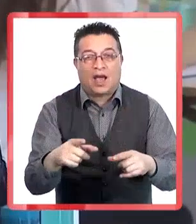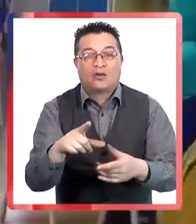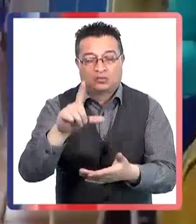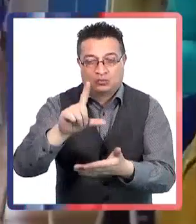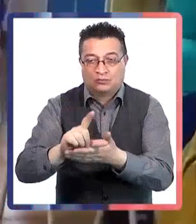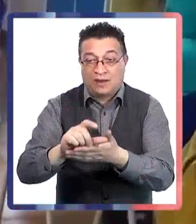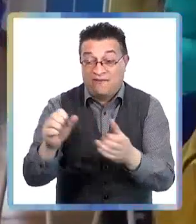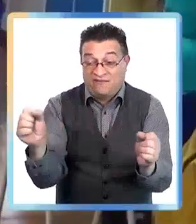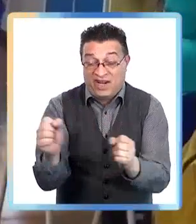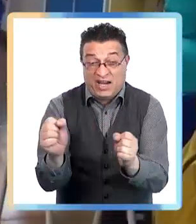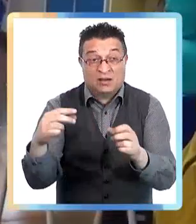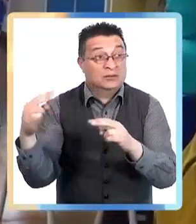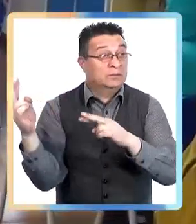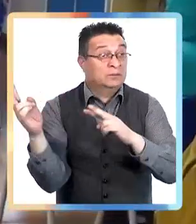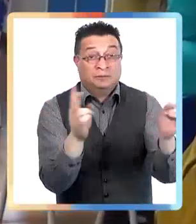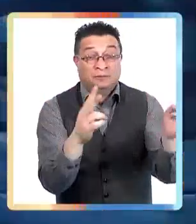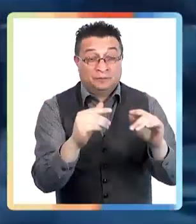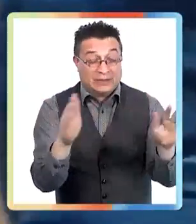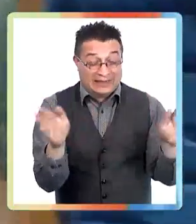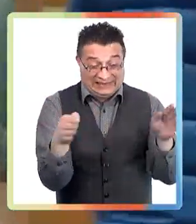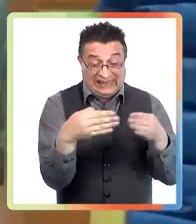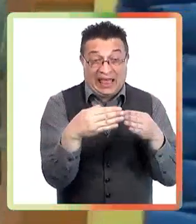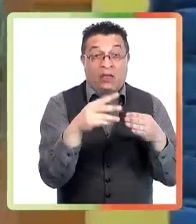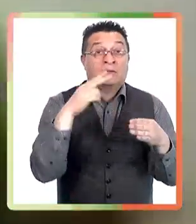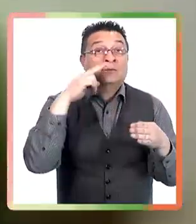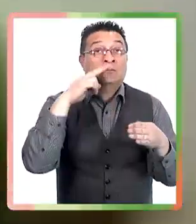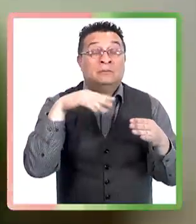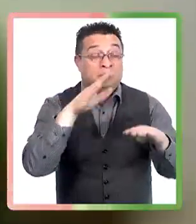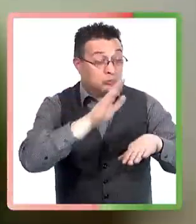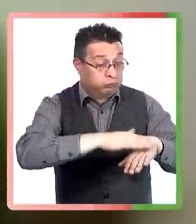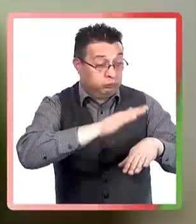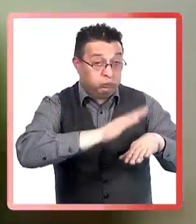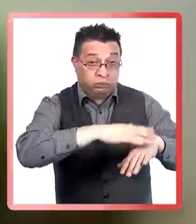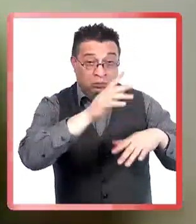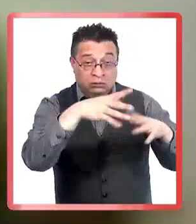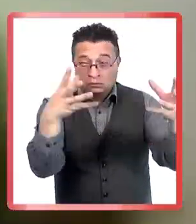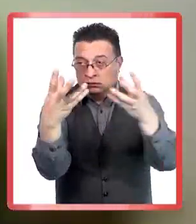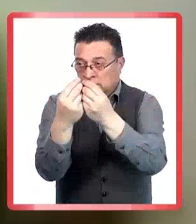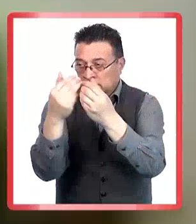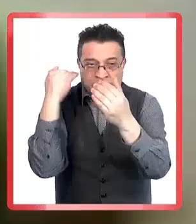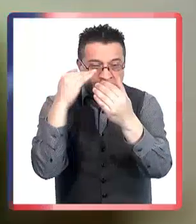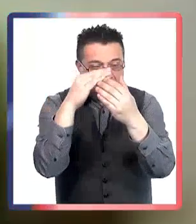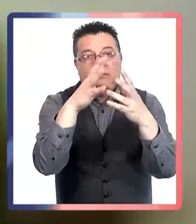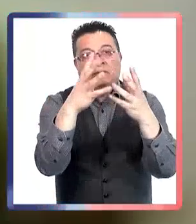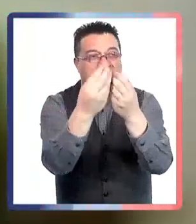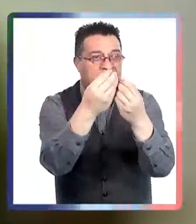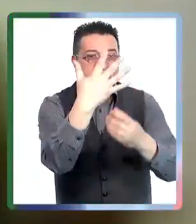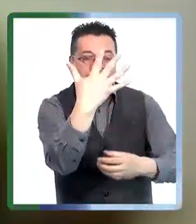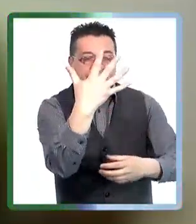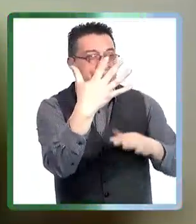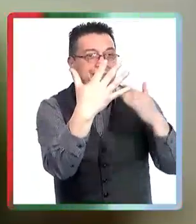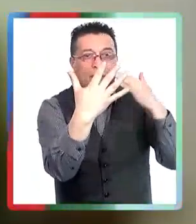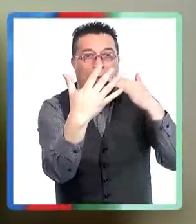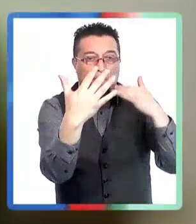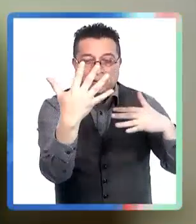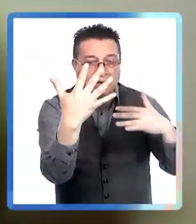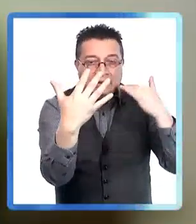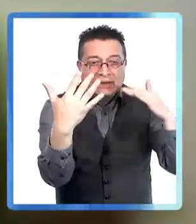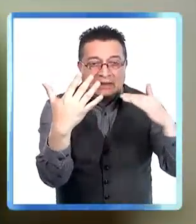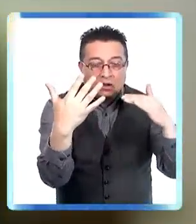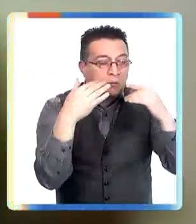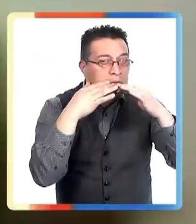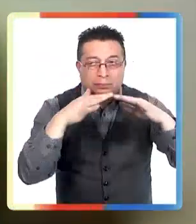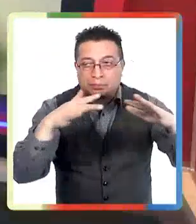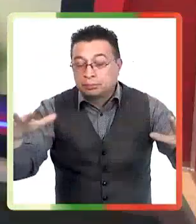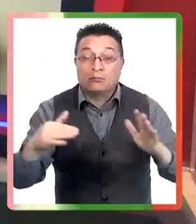la transmisión viral aumenta muchísimo. Ese espacio hay que ventilarlo totalmente y persistentemente. Que el niño se abrigue,